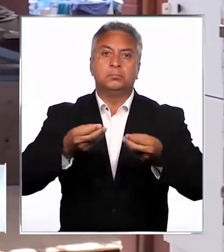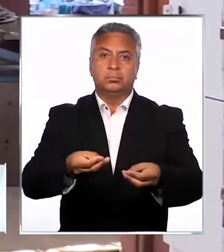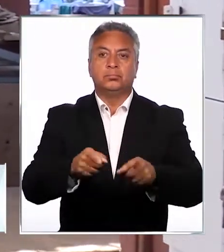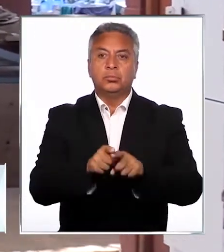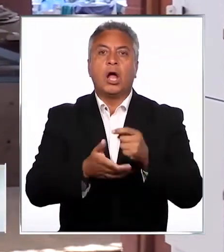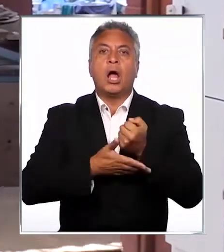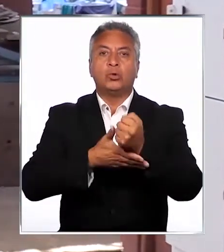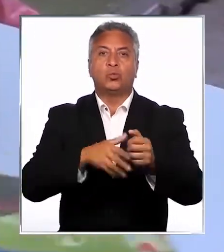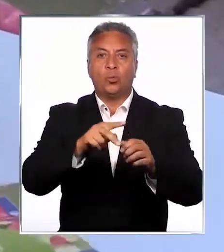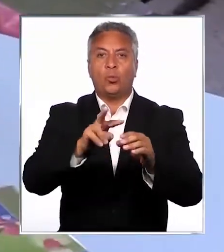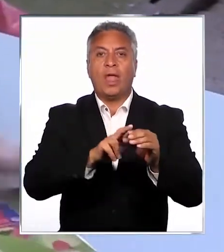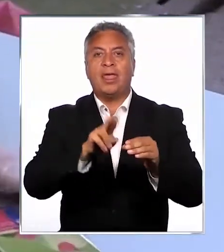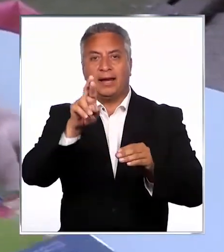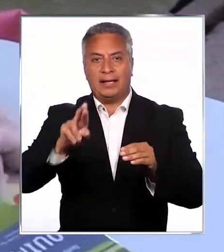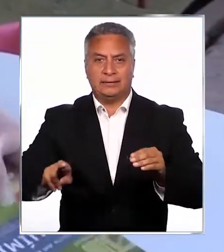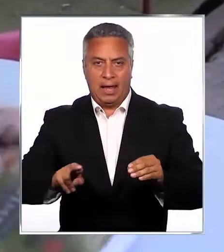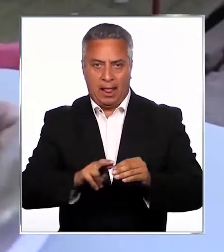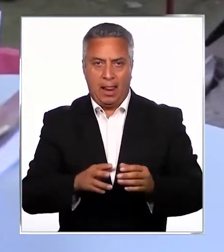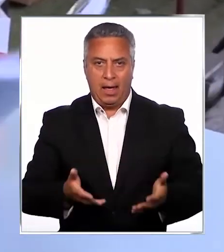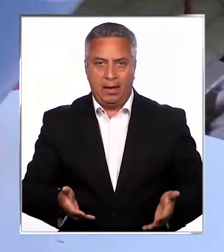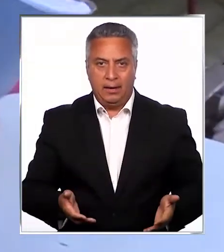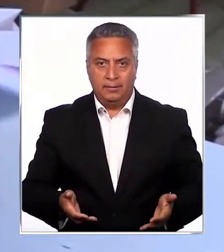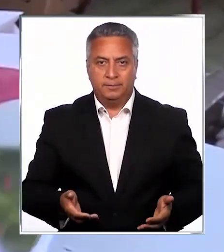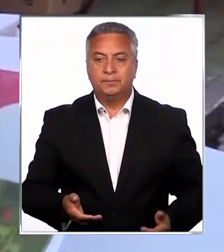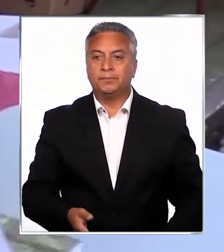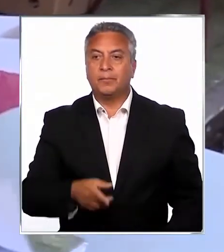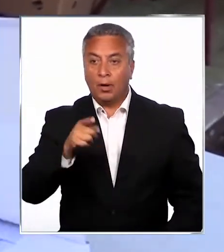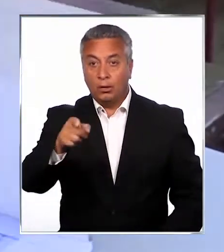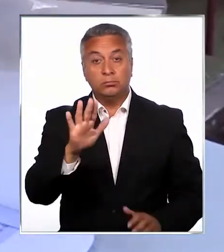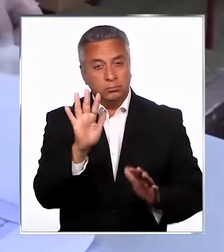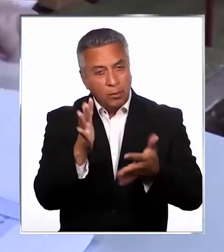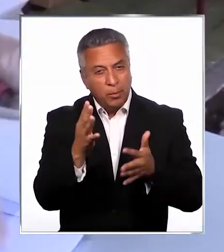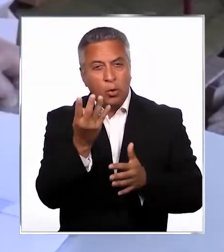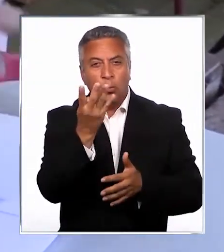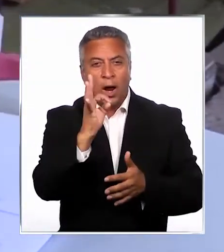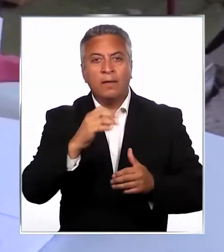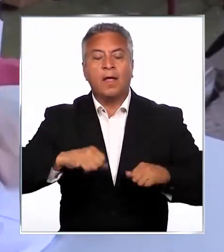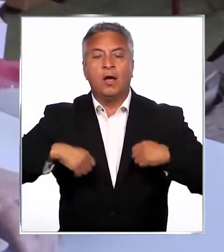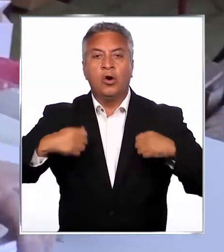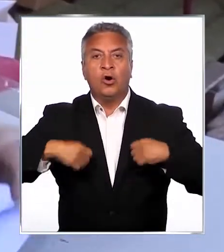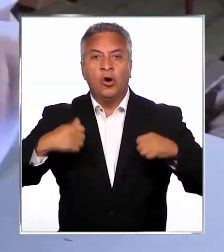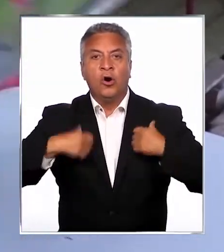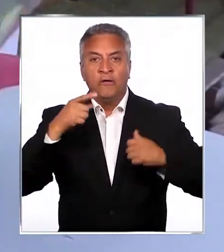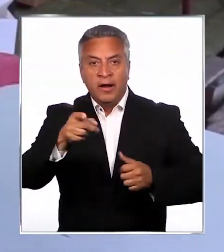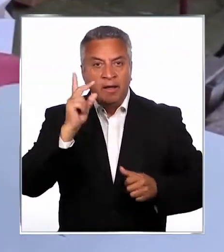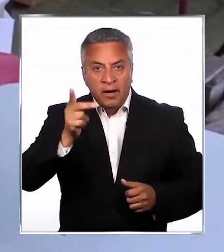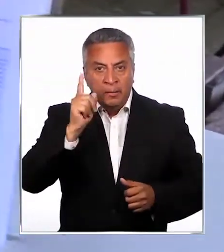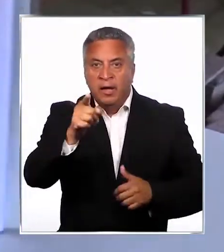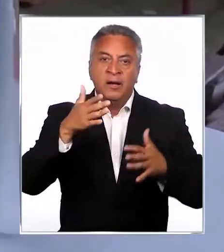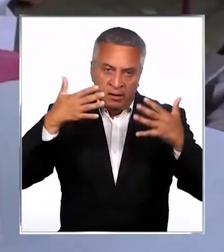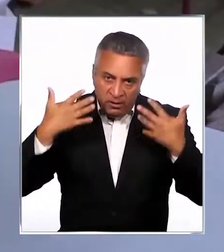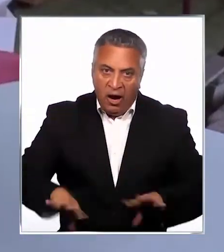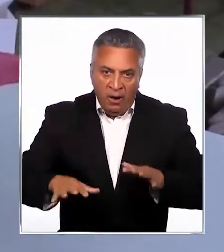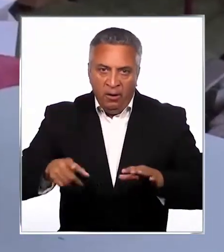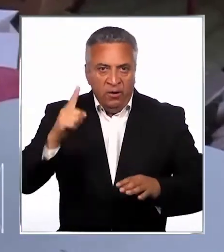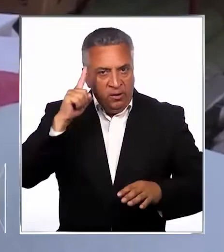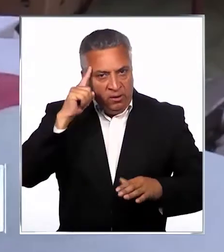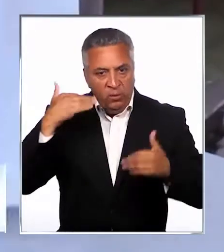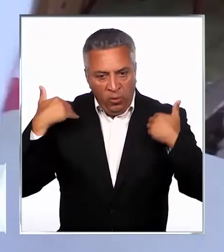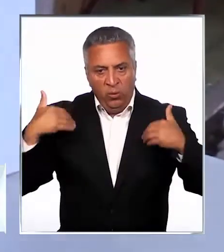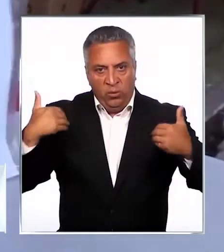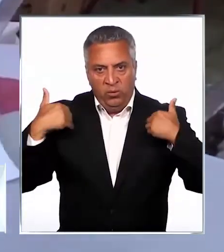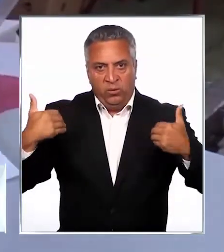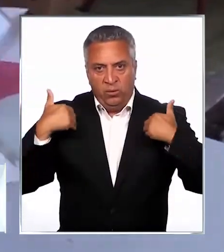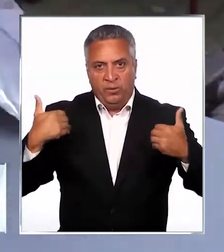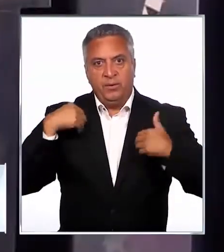al reciclaje. Hasta ahora cerca de 40 jóvenes con discapacidad han podido ser instruidos y preparados,